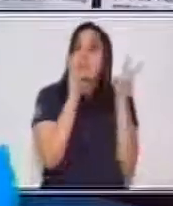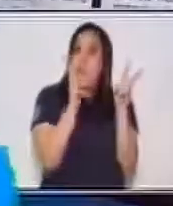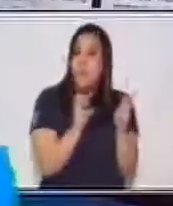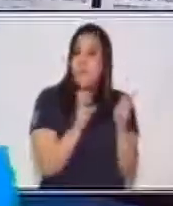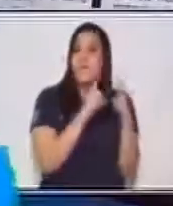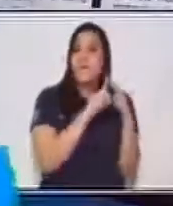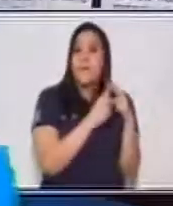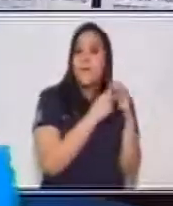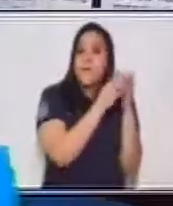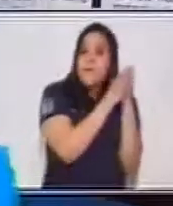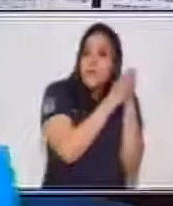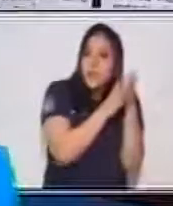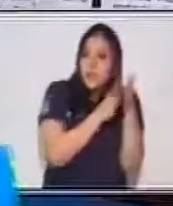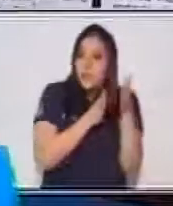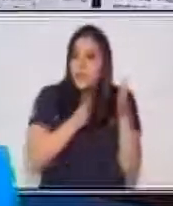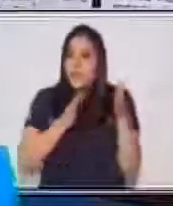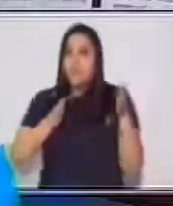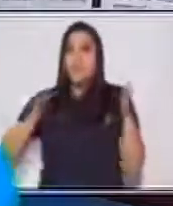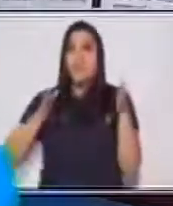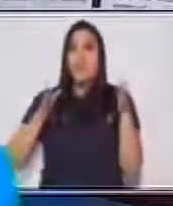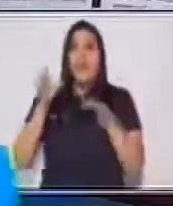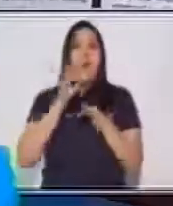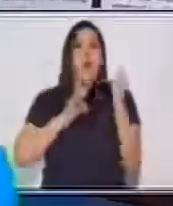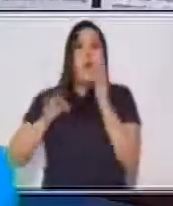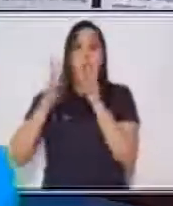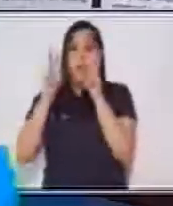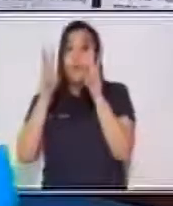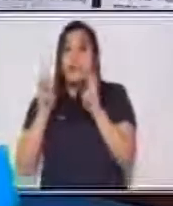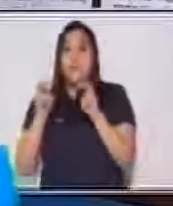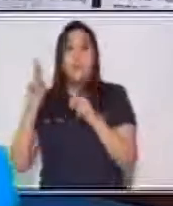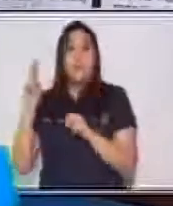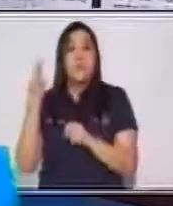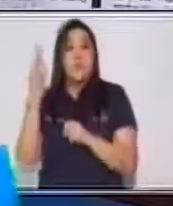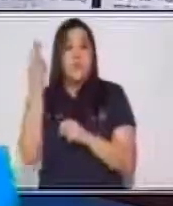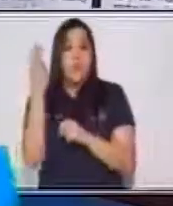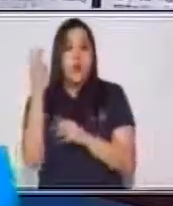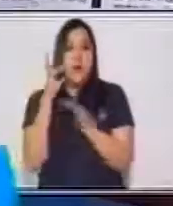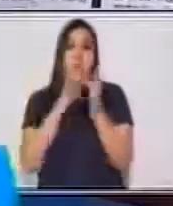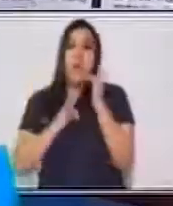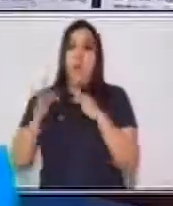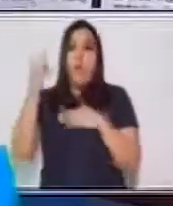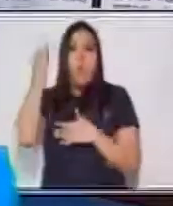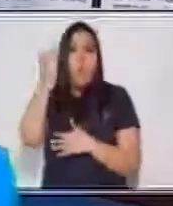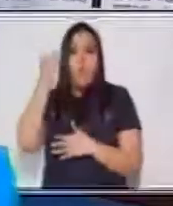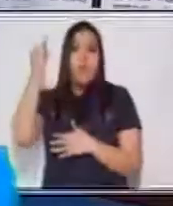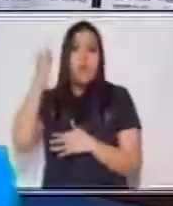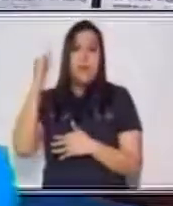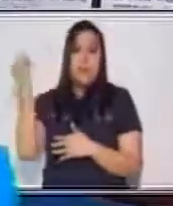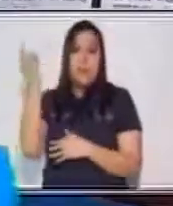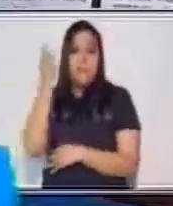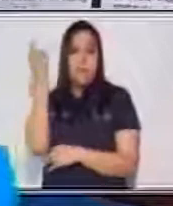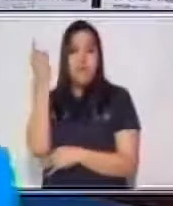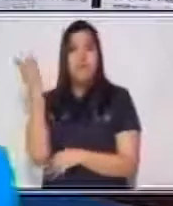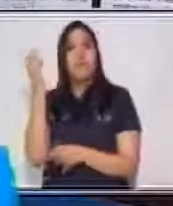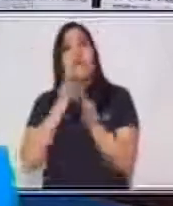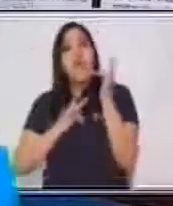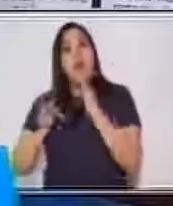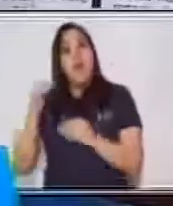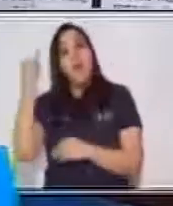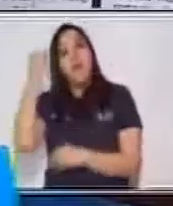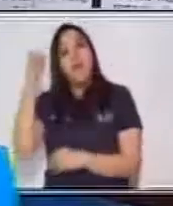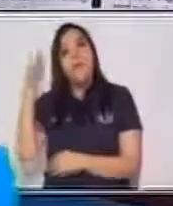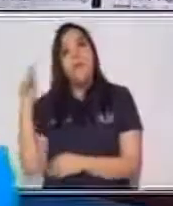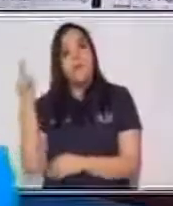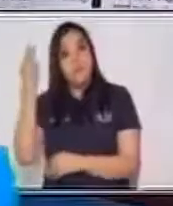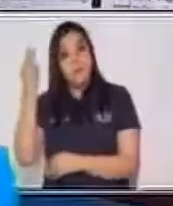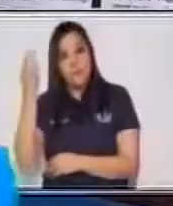estar en un título secundario, con una idea central o una idea secundaria, ¿verdad? Que es lo